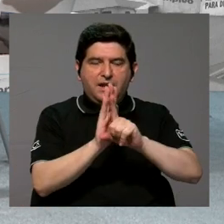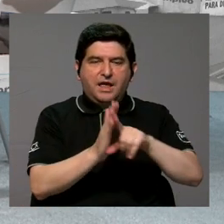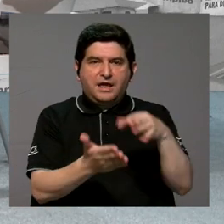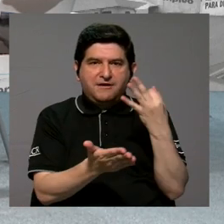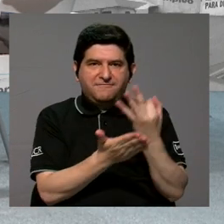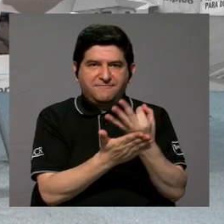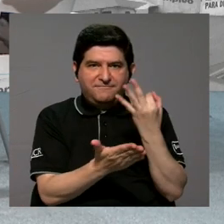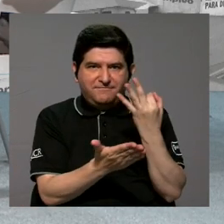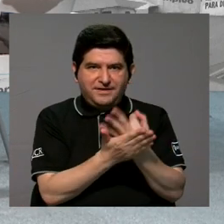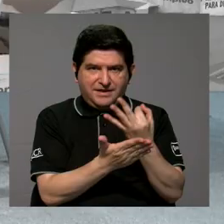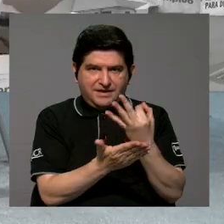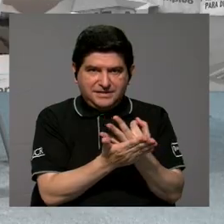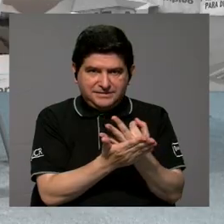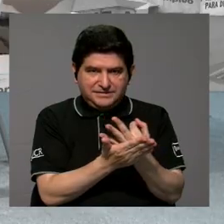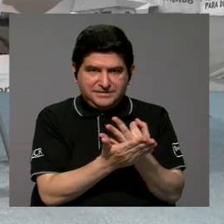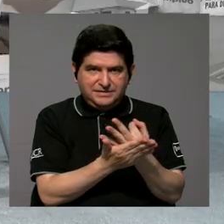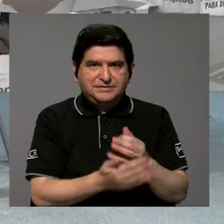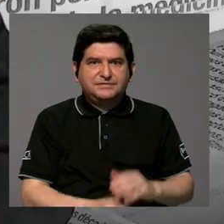de financiamiento